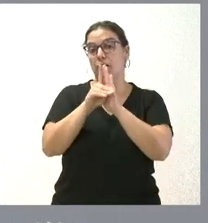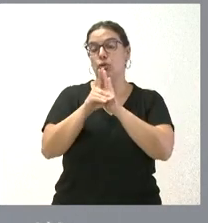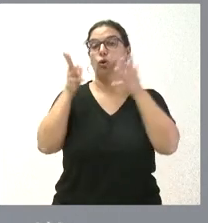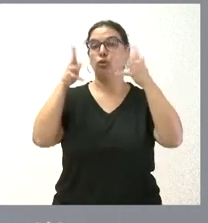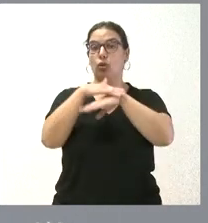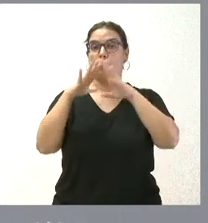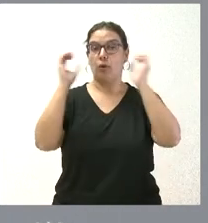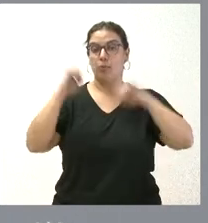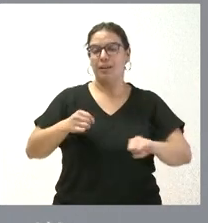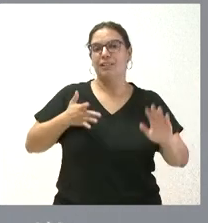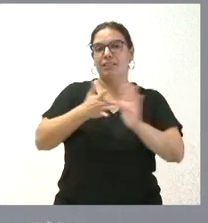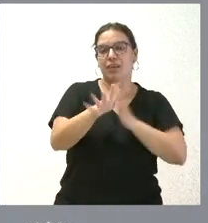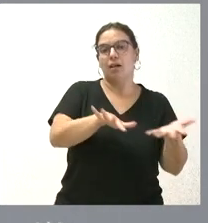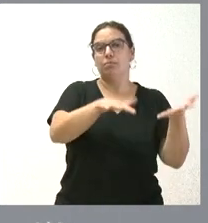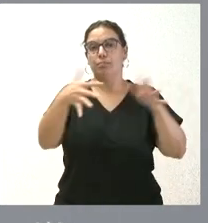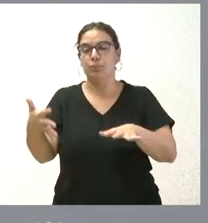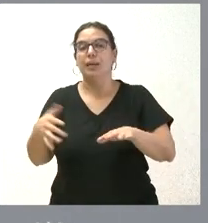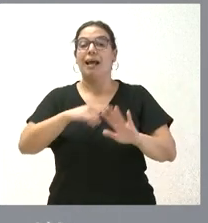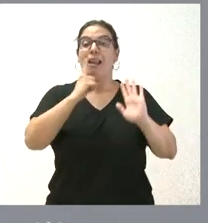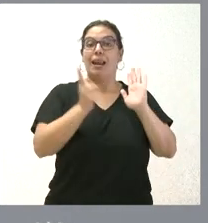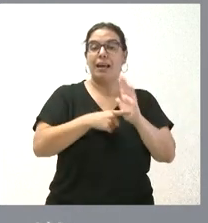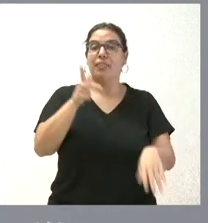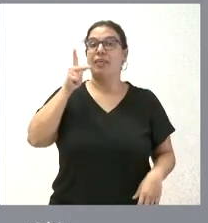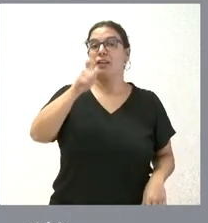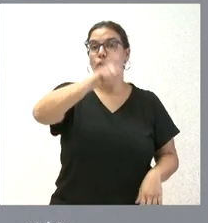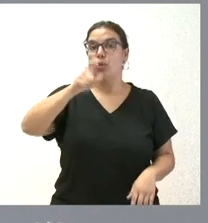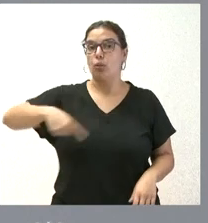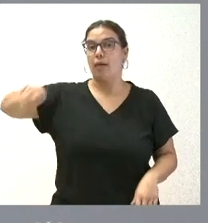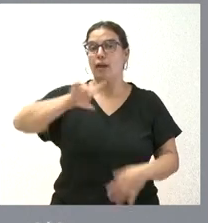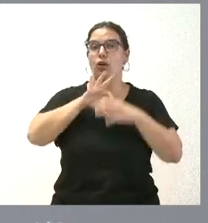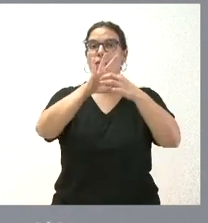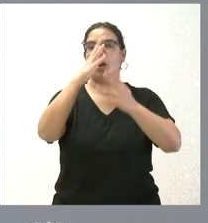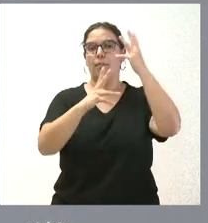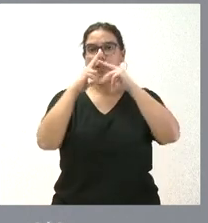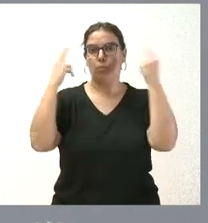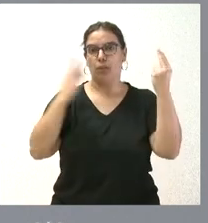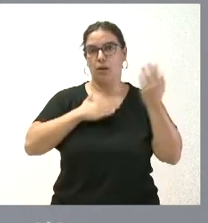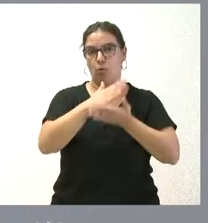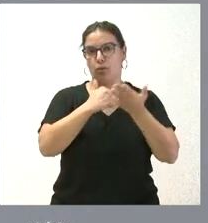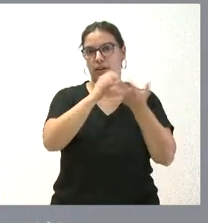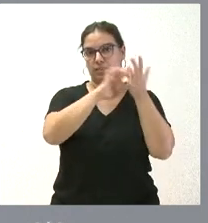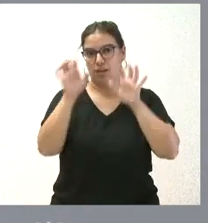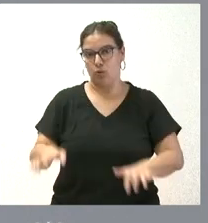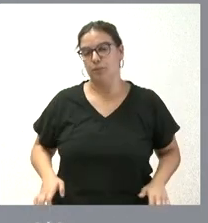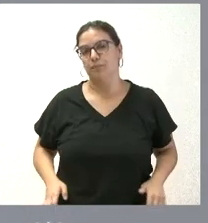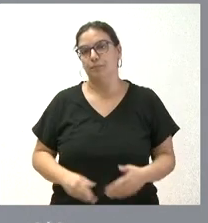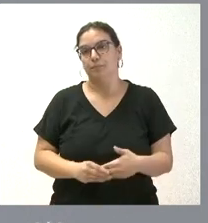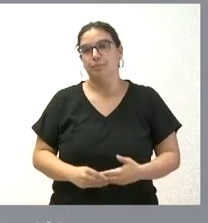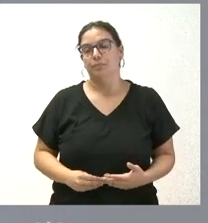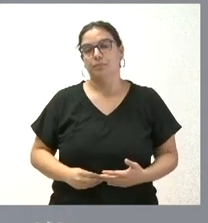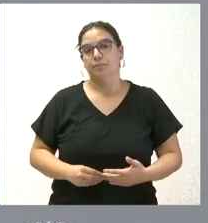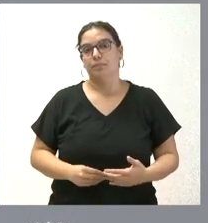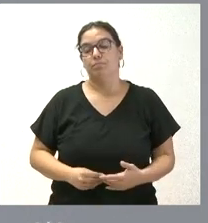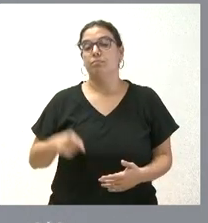supone el desarrollo de la Ley de Derechos de los Ciudadanos en sus relaciones con la Administración de la Comunidad de Castilla y León y serán